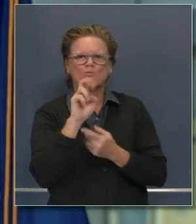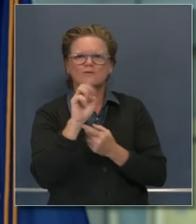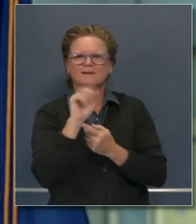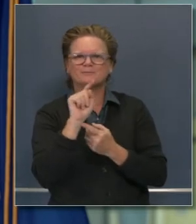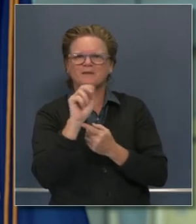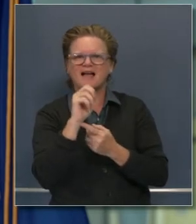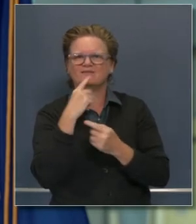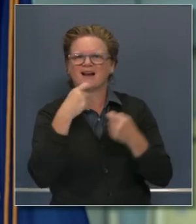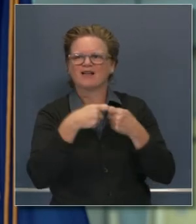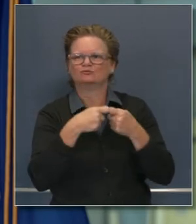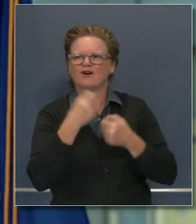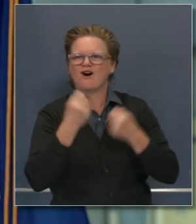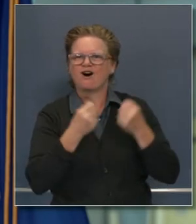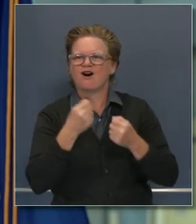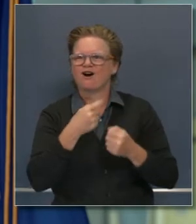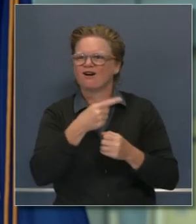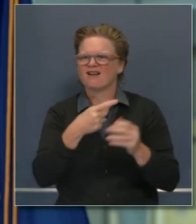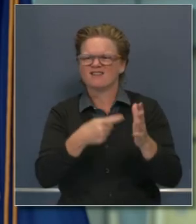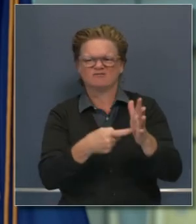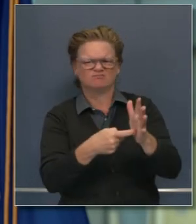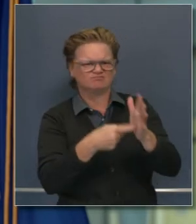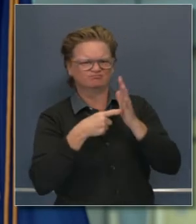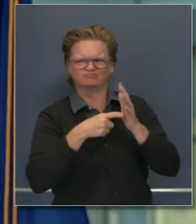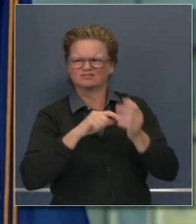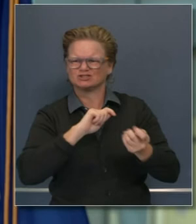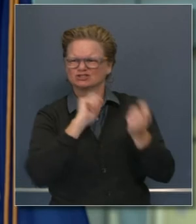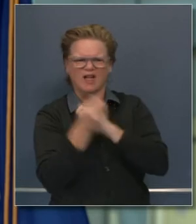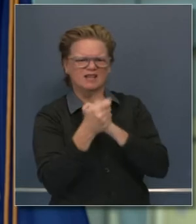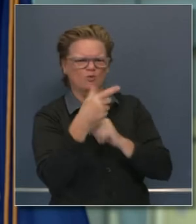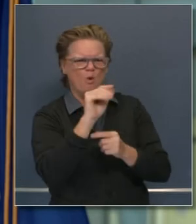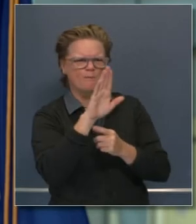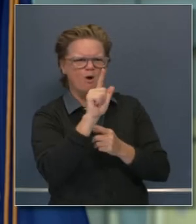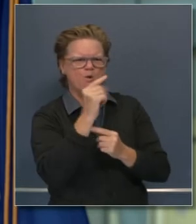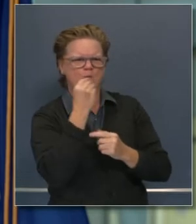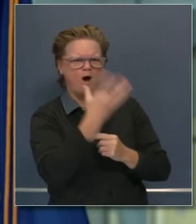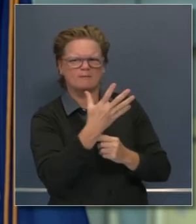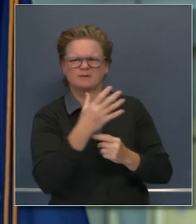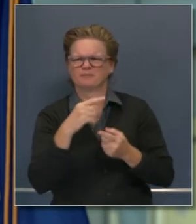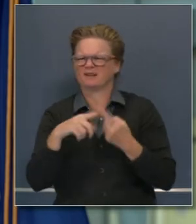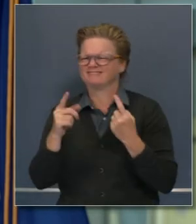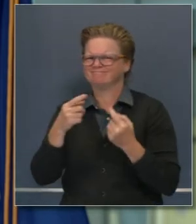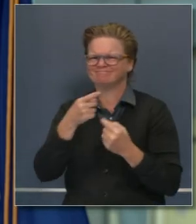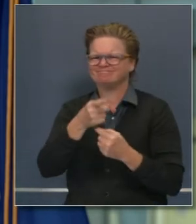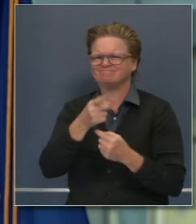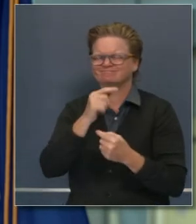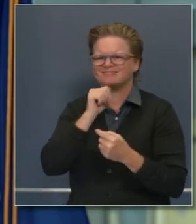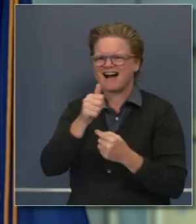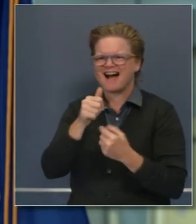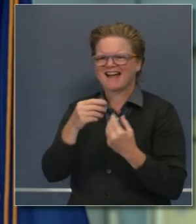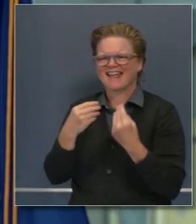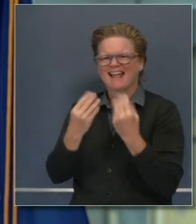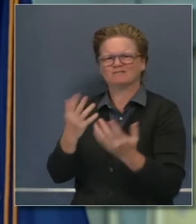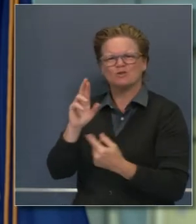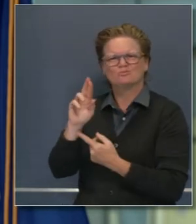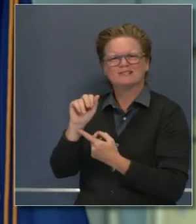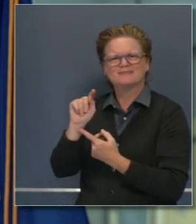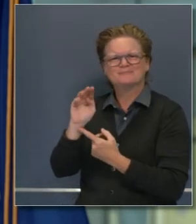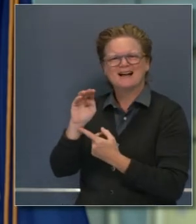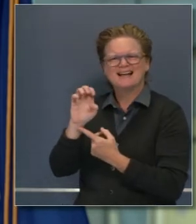financiamiento para estos descuentos. ¿Desde cuándo se ha convertido esto en parte de su estrategia?